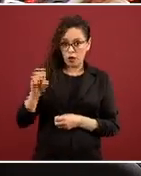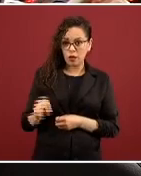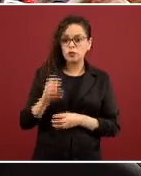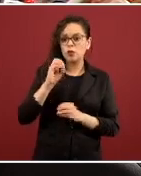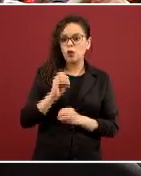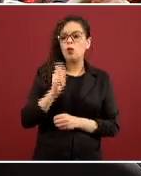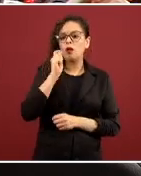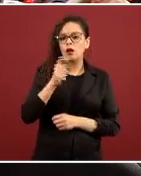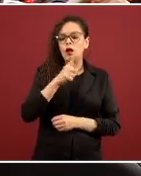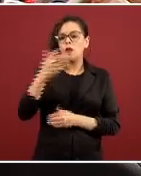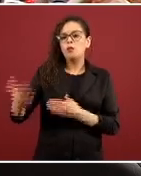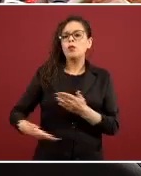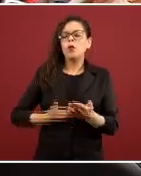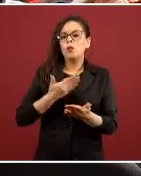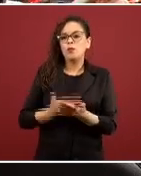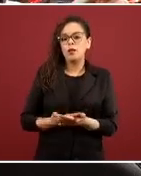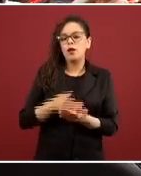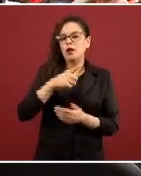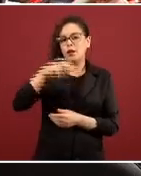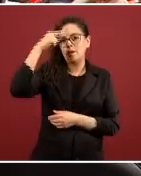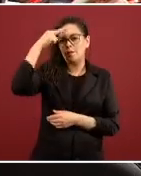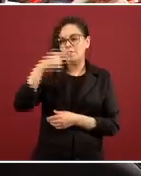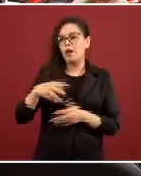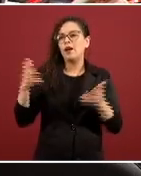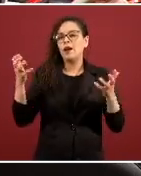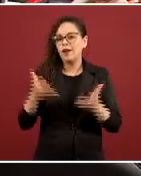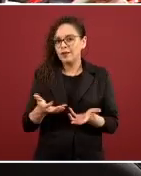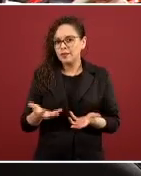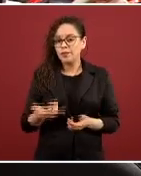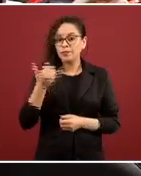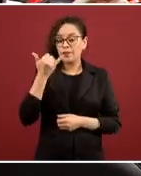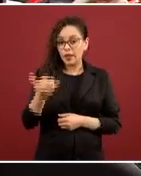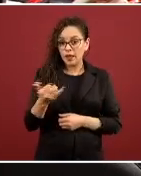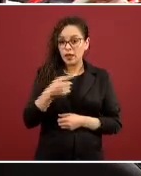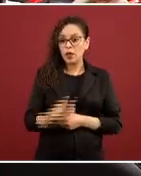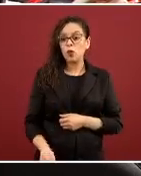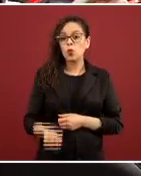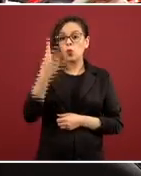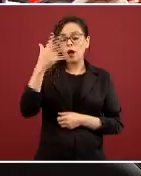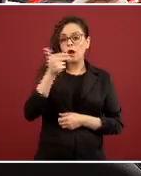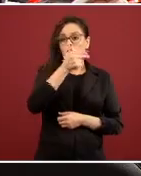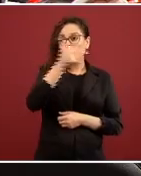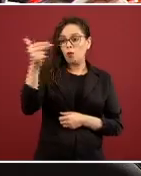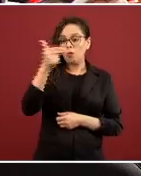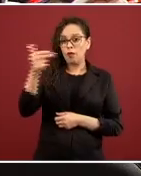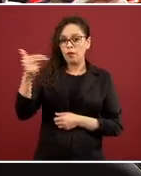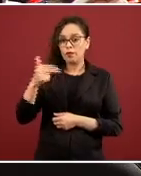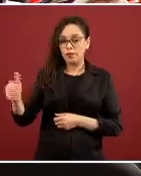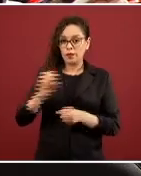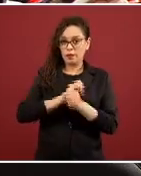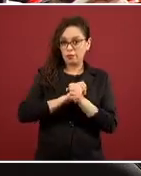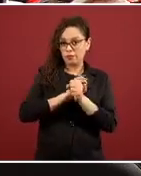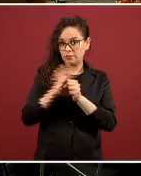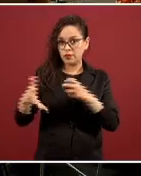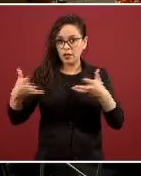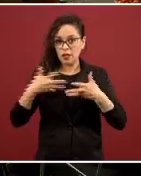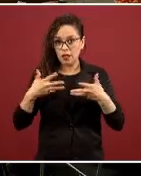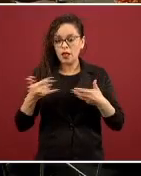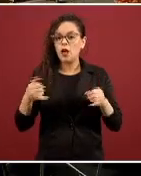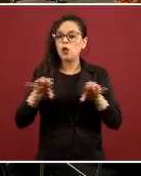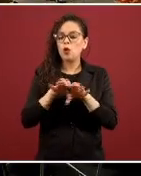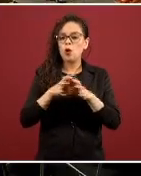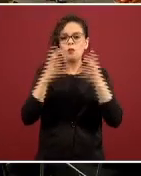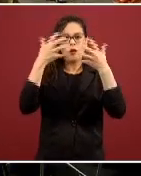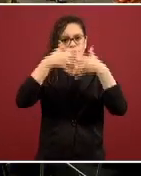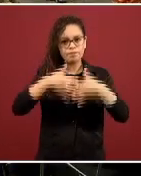hizo México. Y preguntarle al doctor cuántos hoteles COVID hay y cómo es su funcionamiento. Gracias. Con mucho